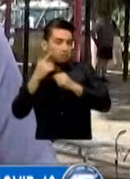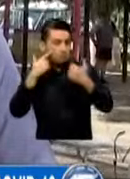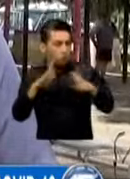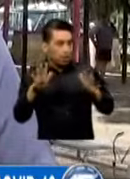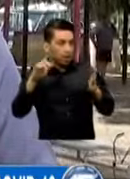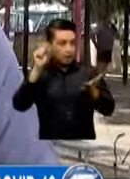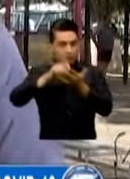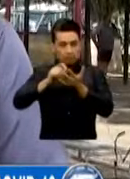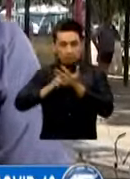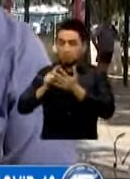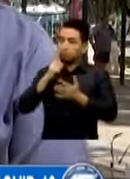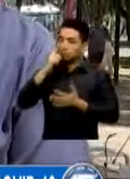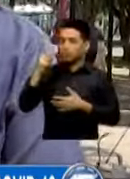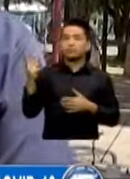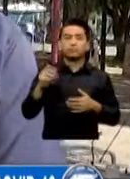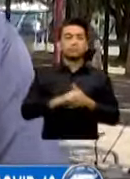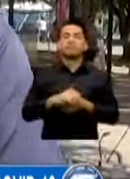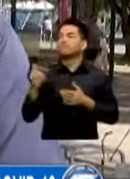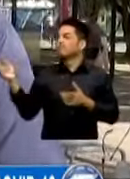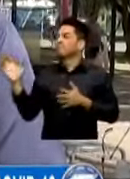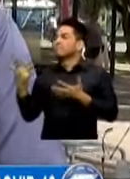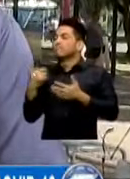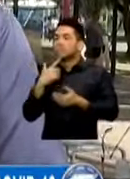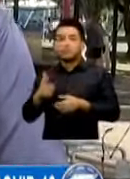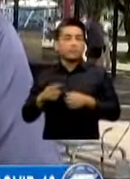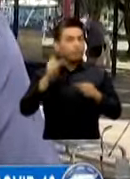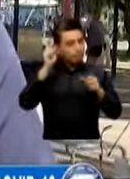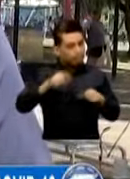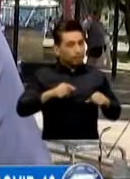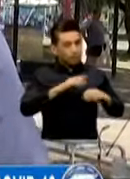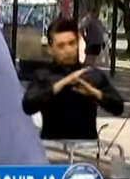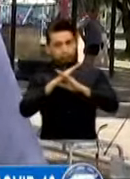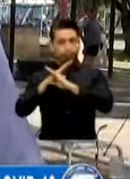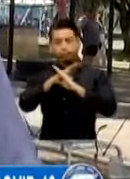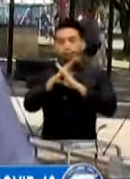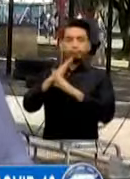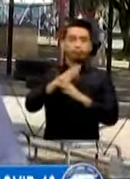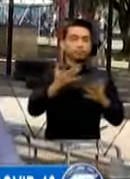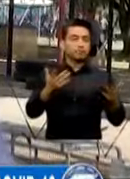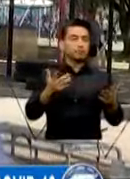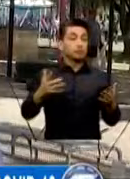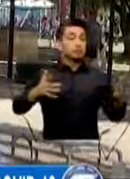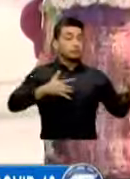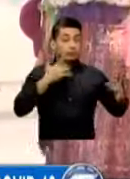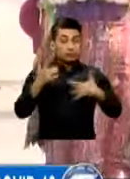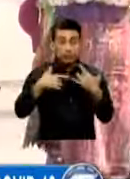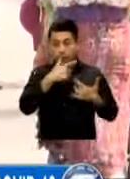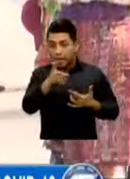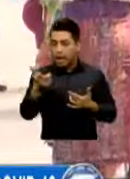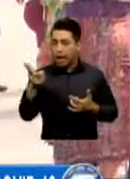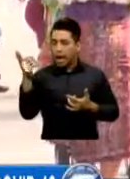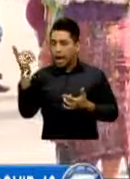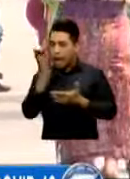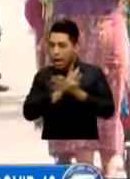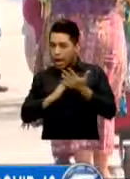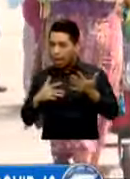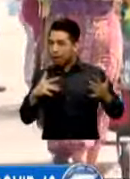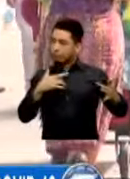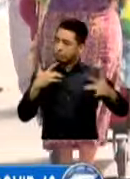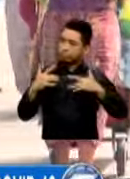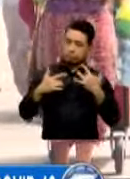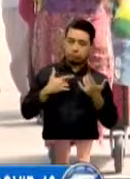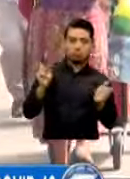Sí, pues como en primer lugar Es tomar todas las medidas de precaución Y si sienten algún malestar Pues que asistan a estos lugares Que es muy